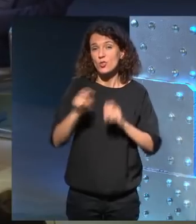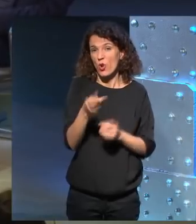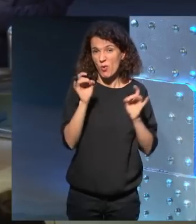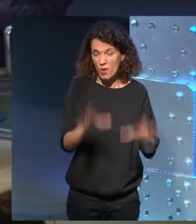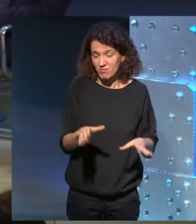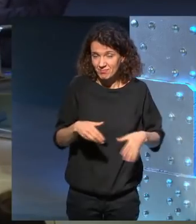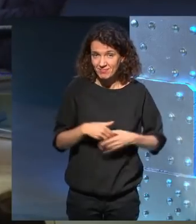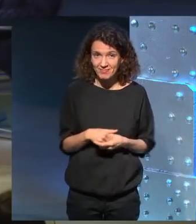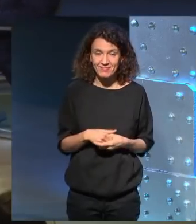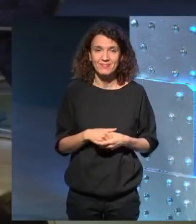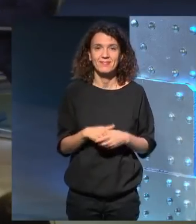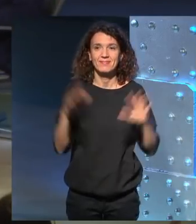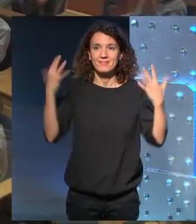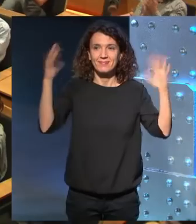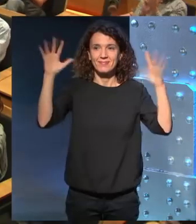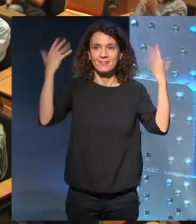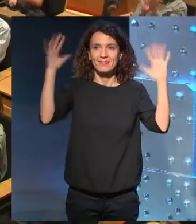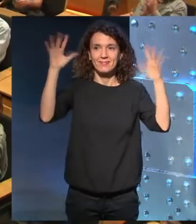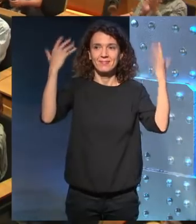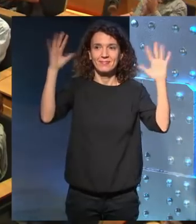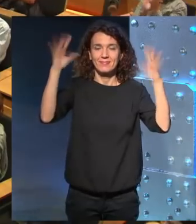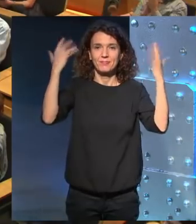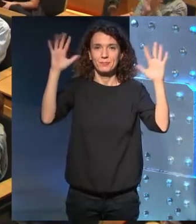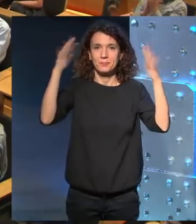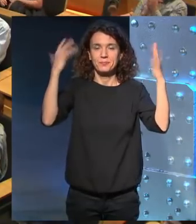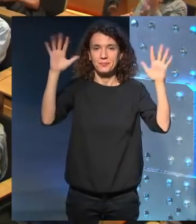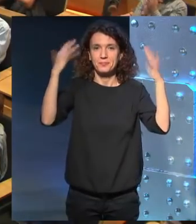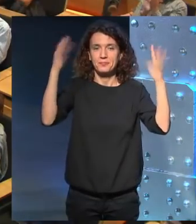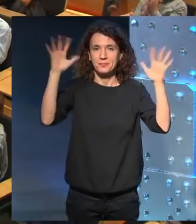muy bien muchas gracias gracias gracias gracias